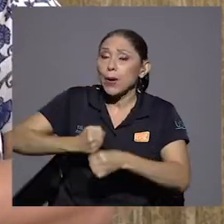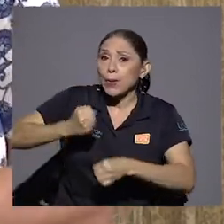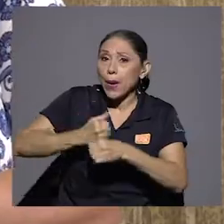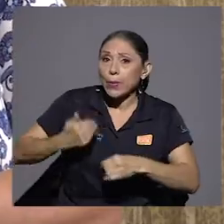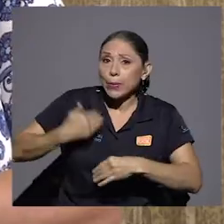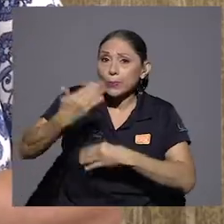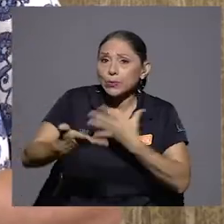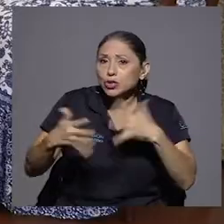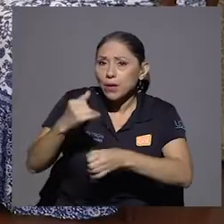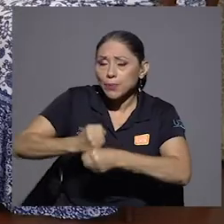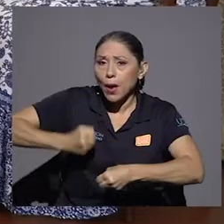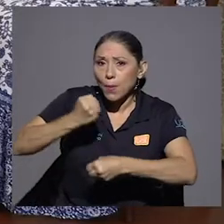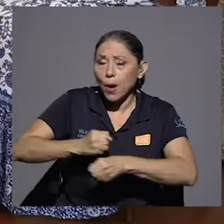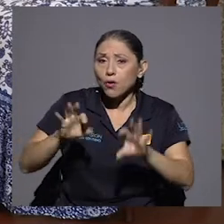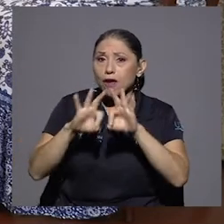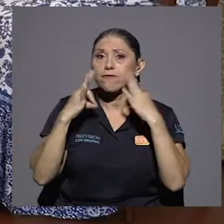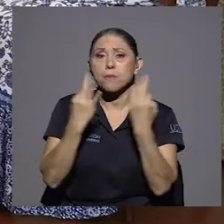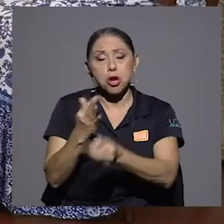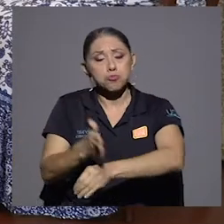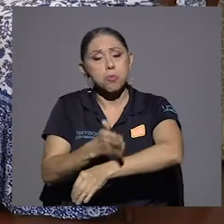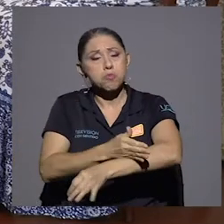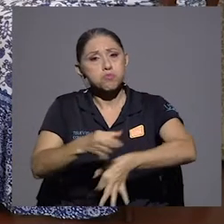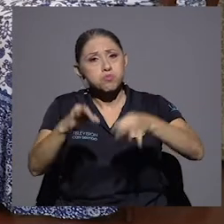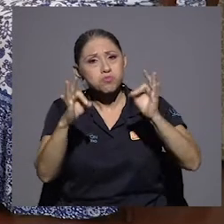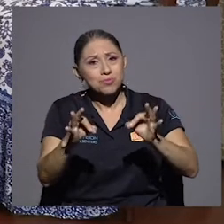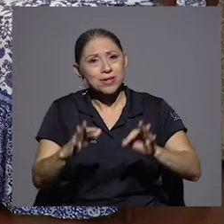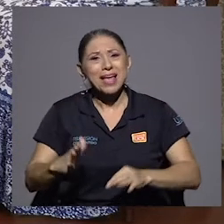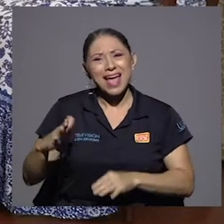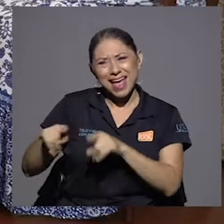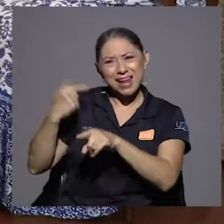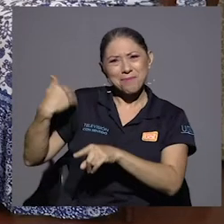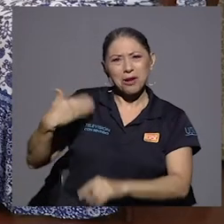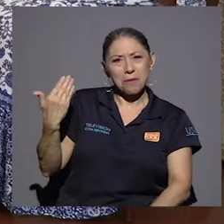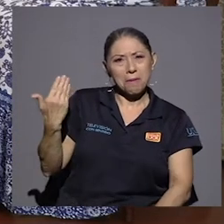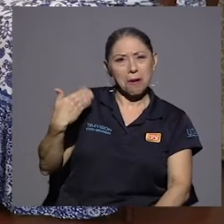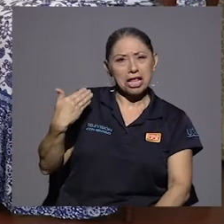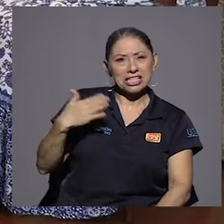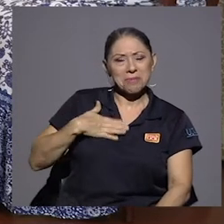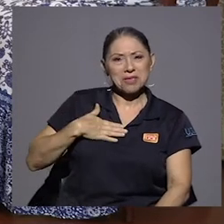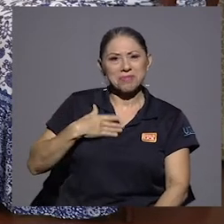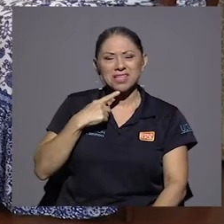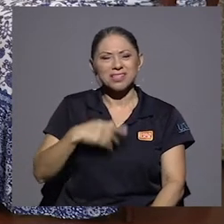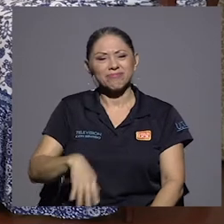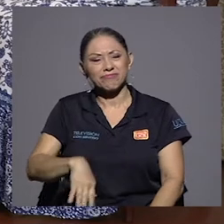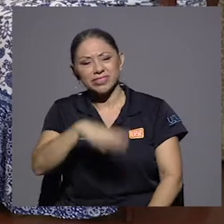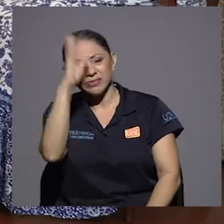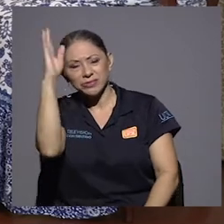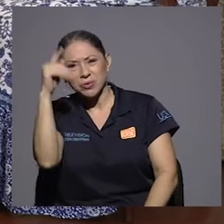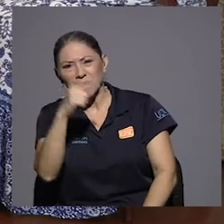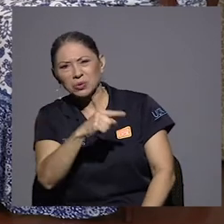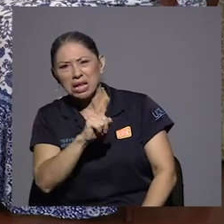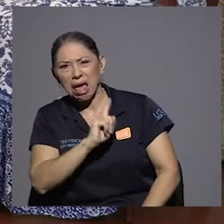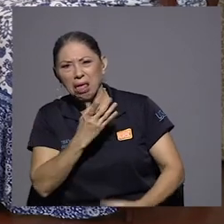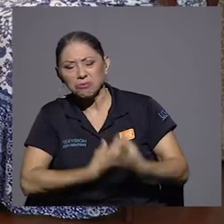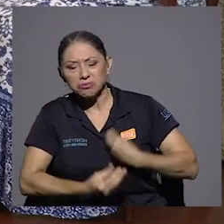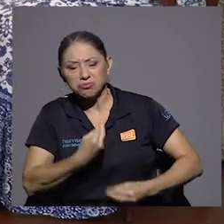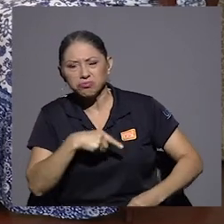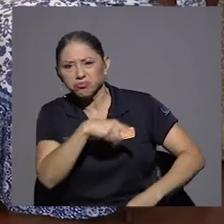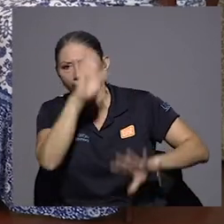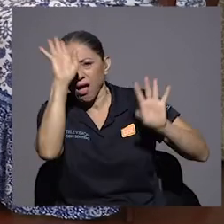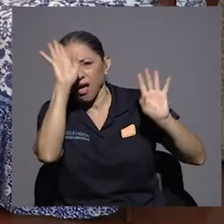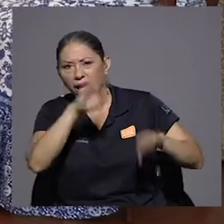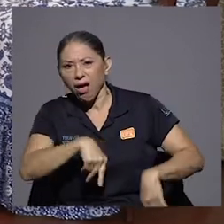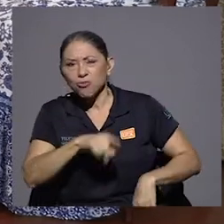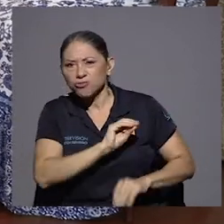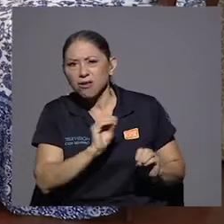bastante. Eso decía, mi hermano me molesta a mí. Dice, no, no pasaste nada, no pasaste lo que nosotros pasamos, me